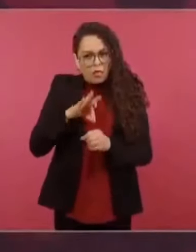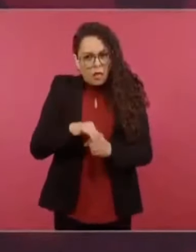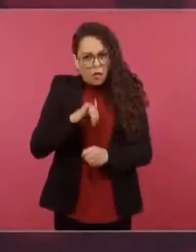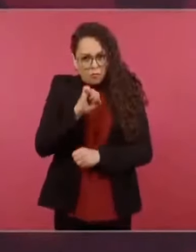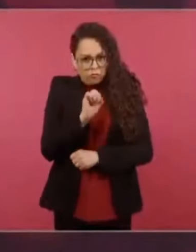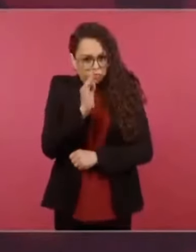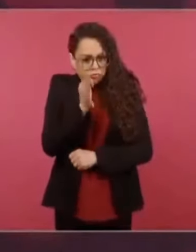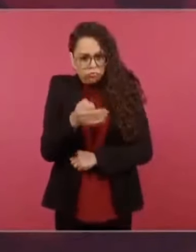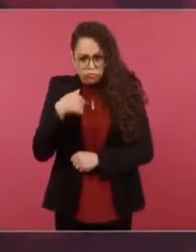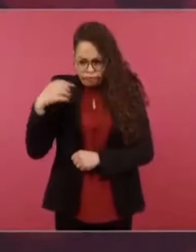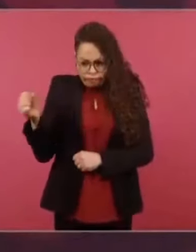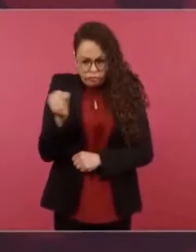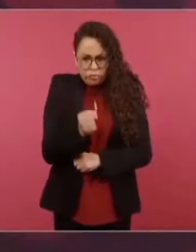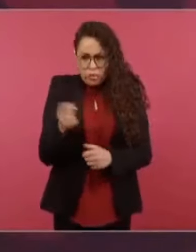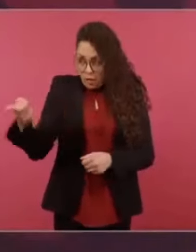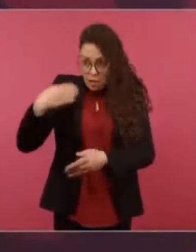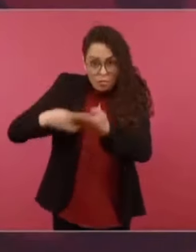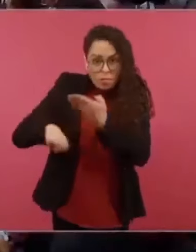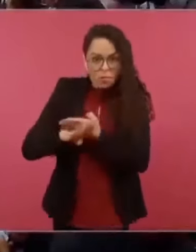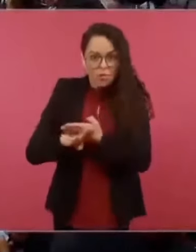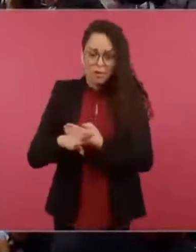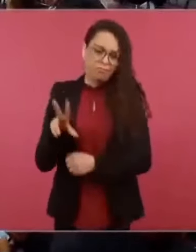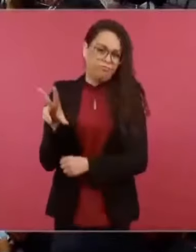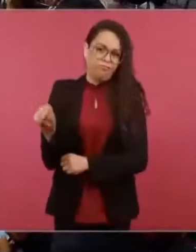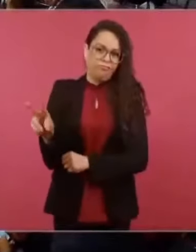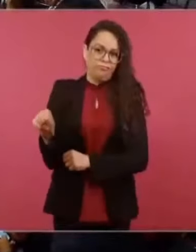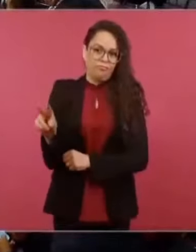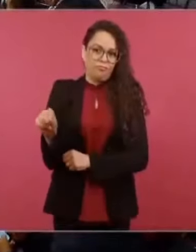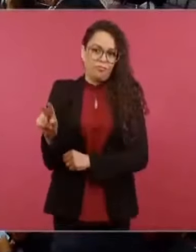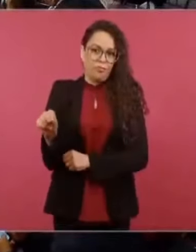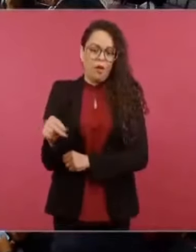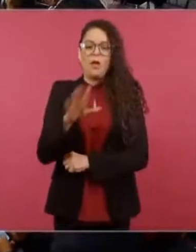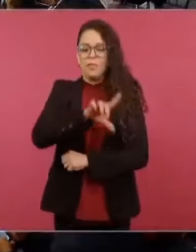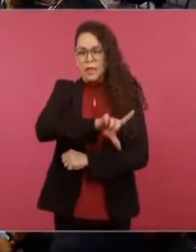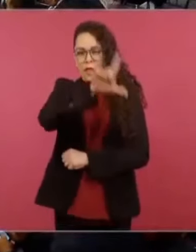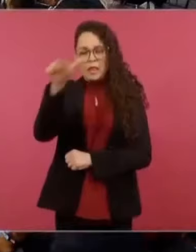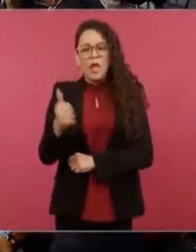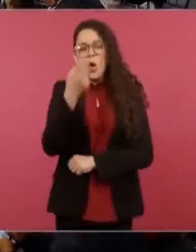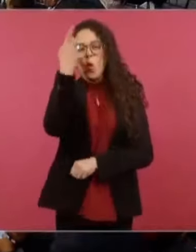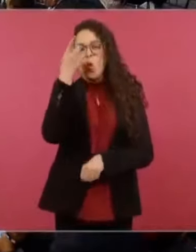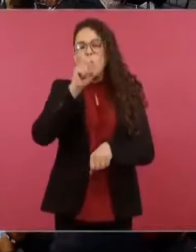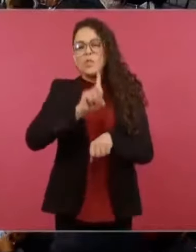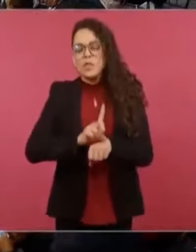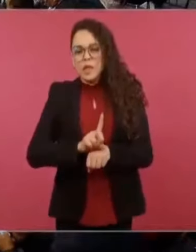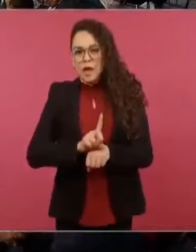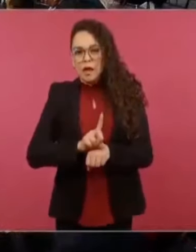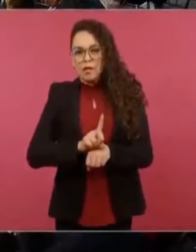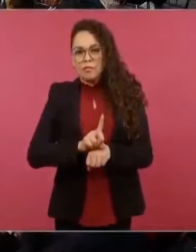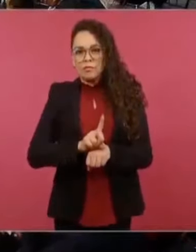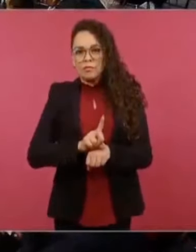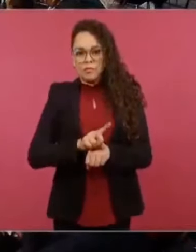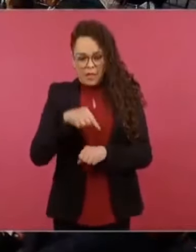Un día vamos a hacer aquí el ejercicio de lo que no debemos permitir